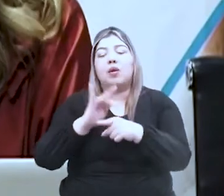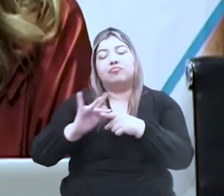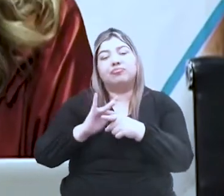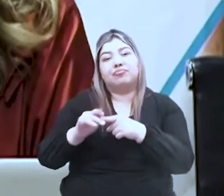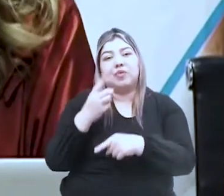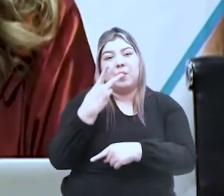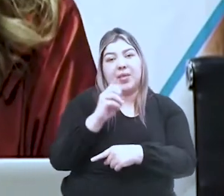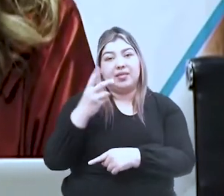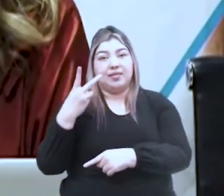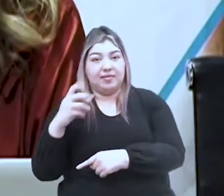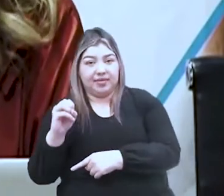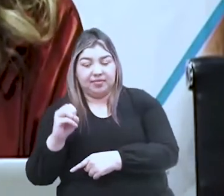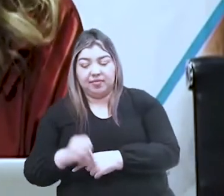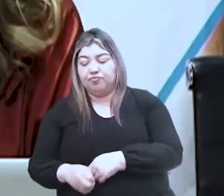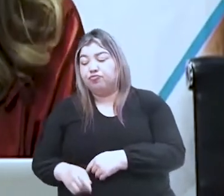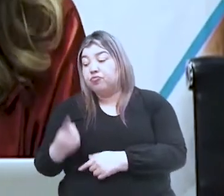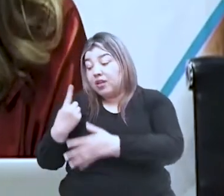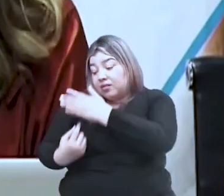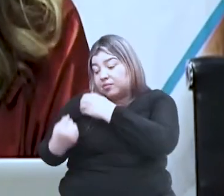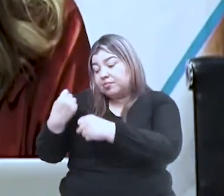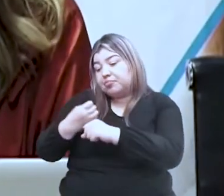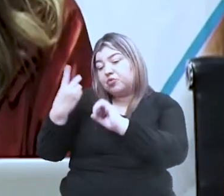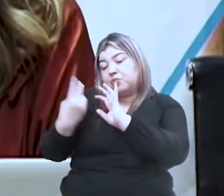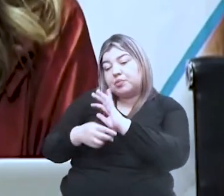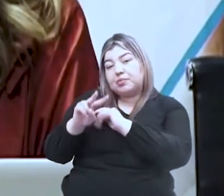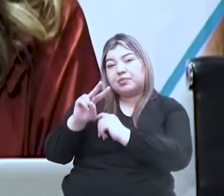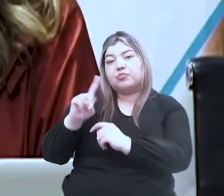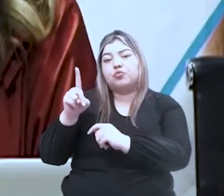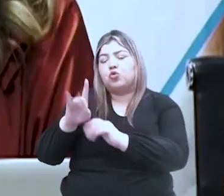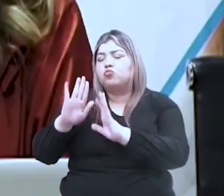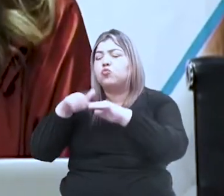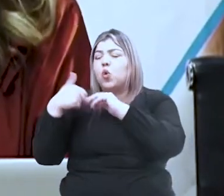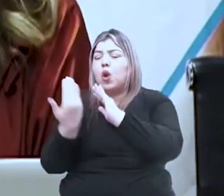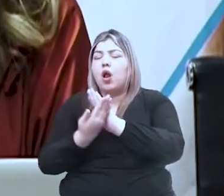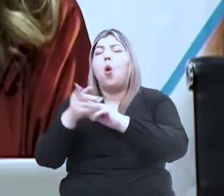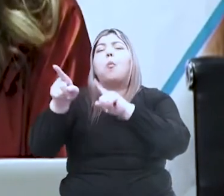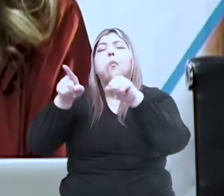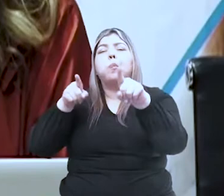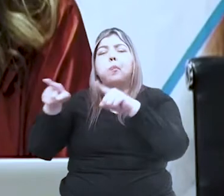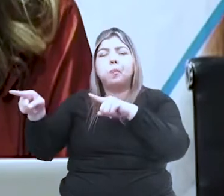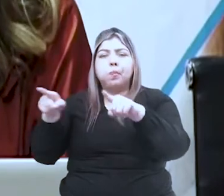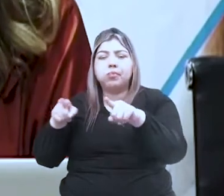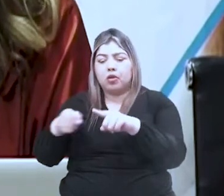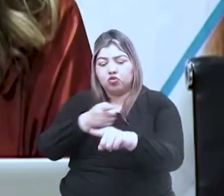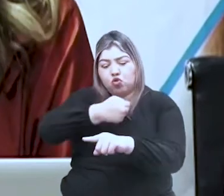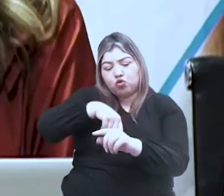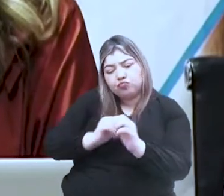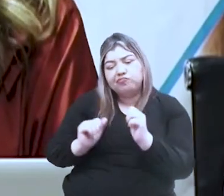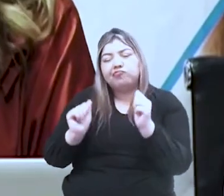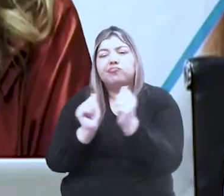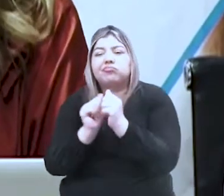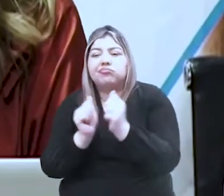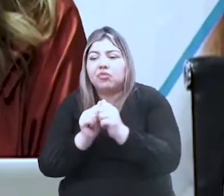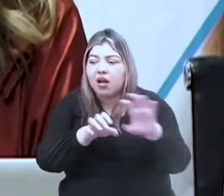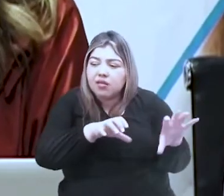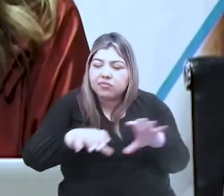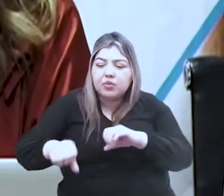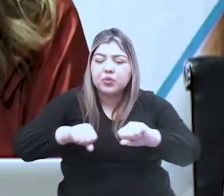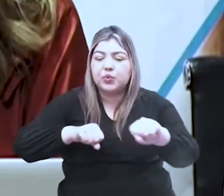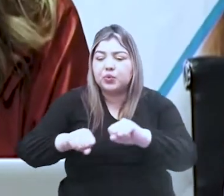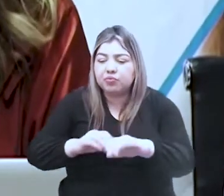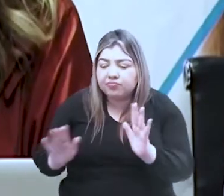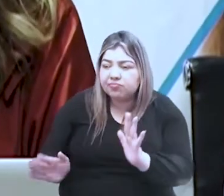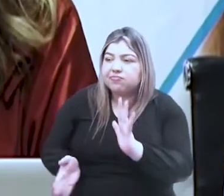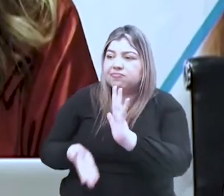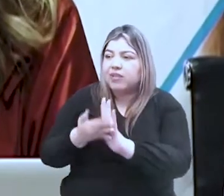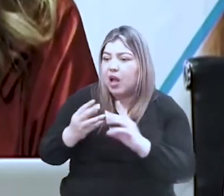desde el 2021 los colegios vienen implementando y nosotros acompañando las acciones necesarias para priorizar y